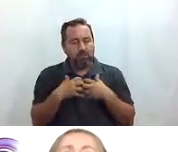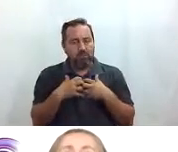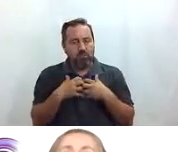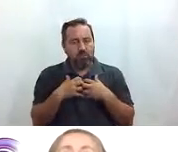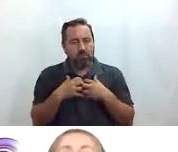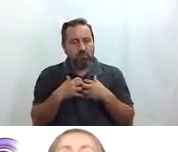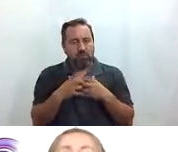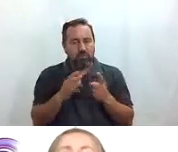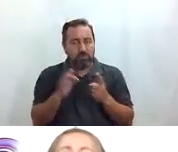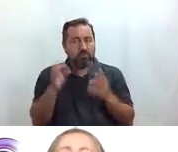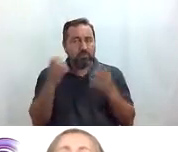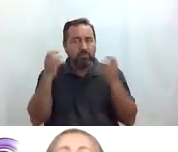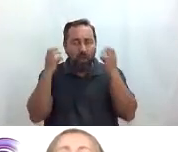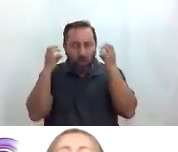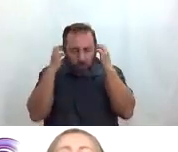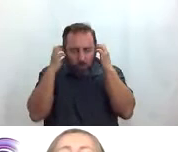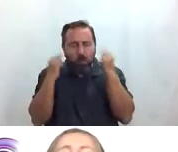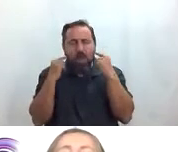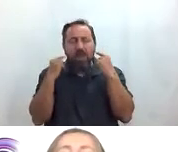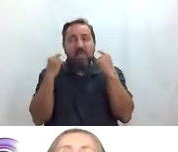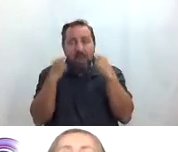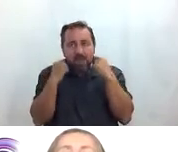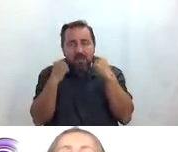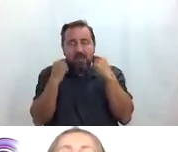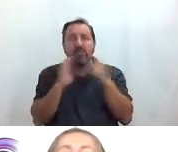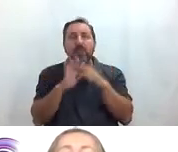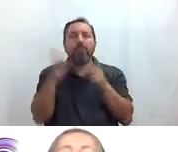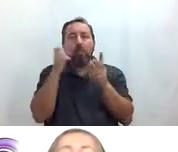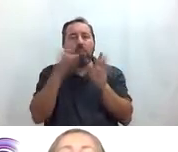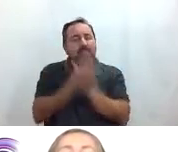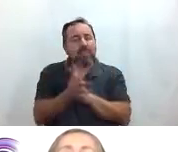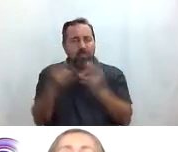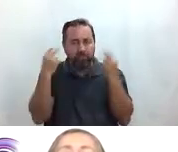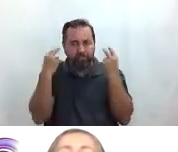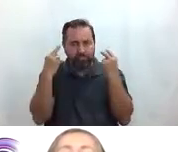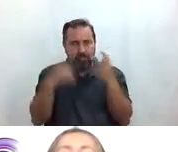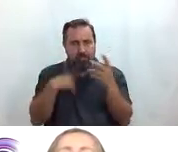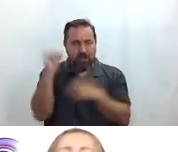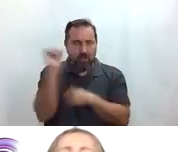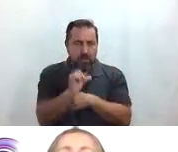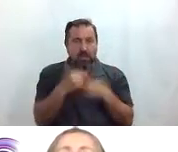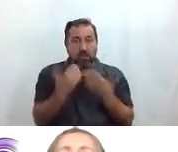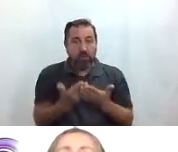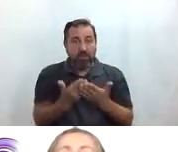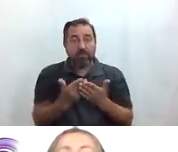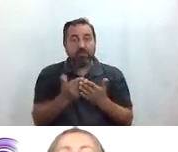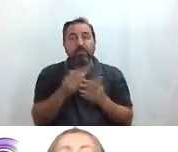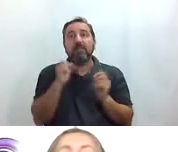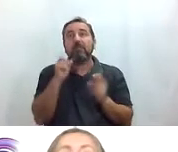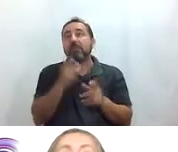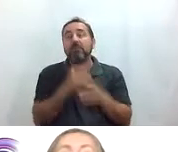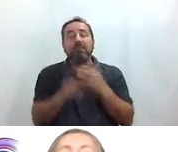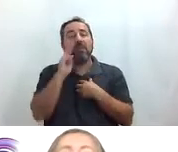bueno era un auricular y ahí se transmitía la audiodescripción de la obra por lo cual la gente sin discapacidad visual